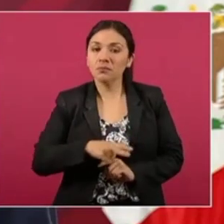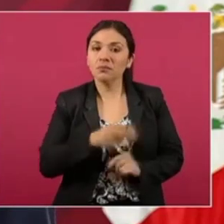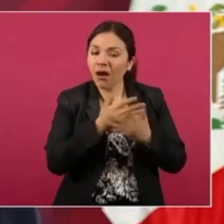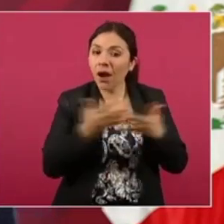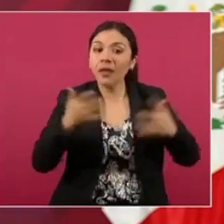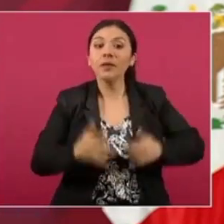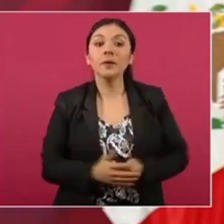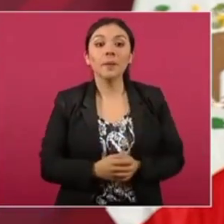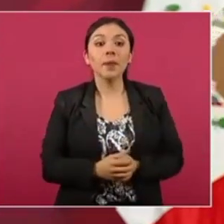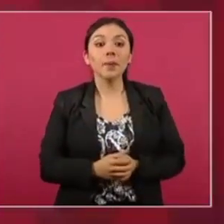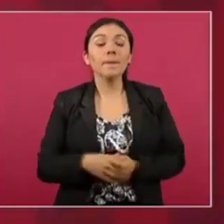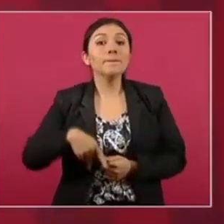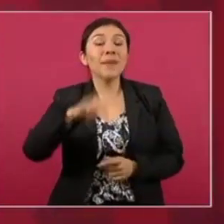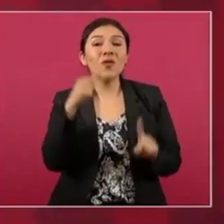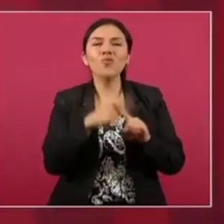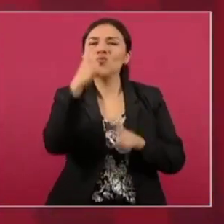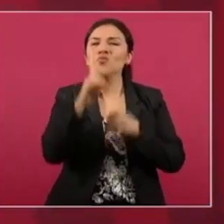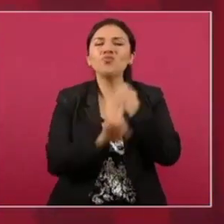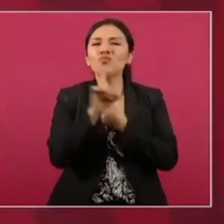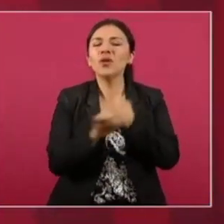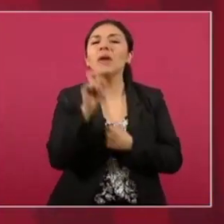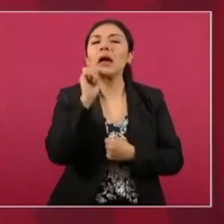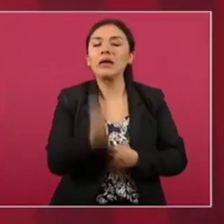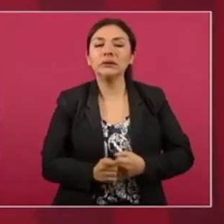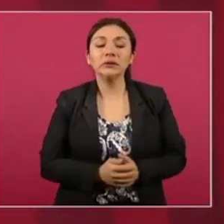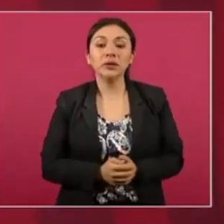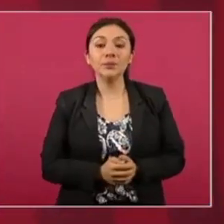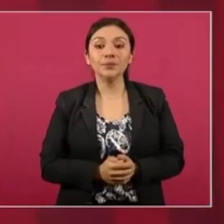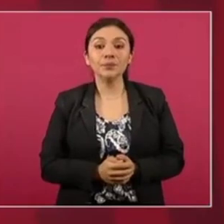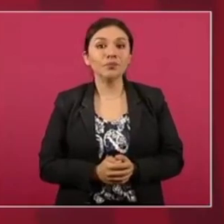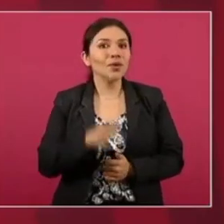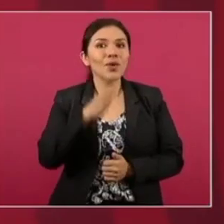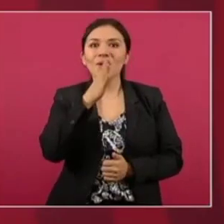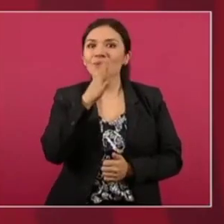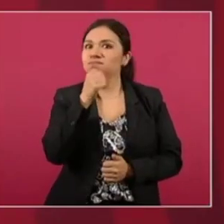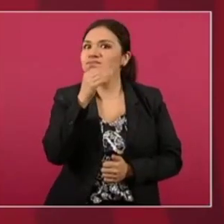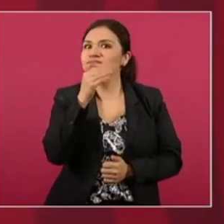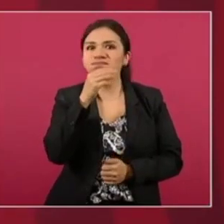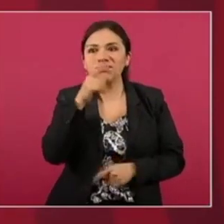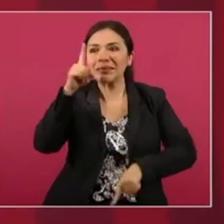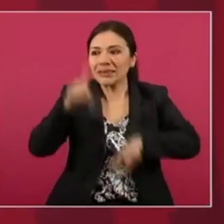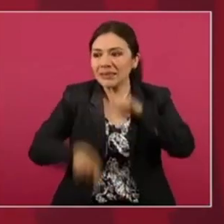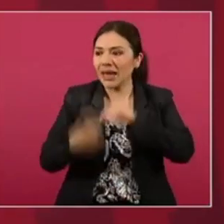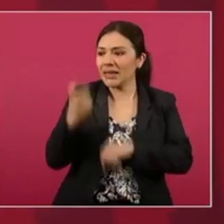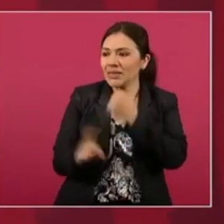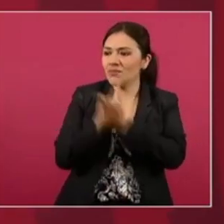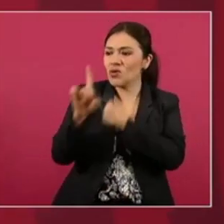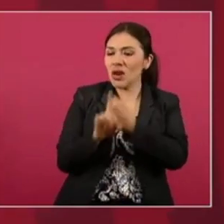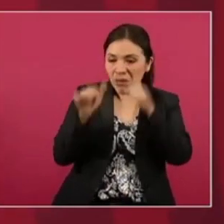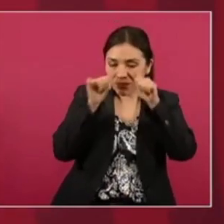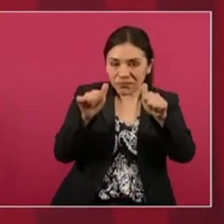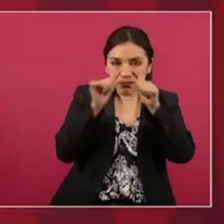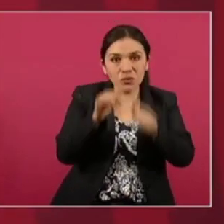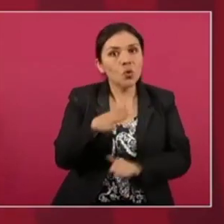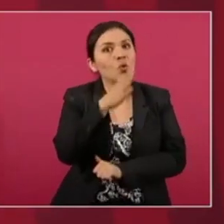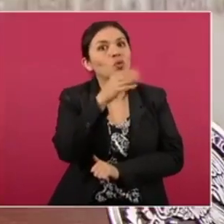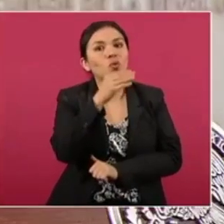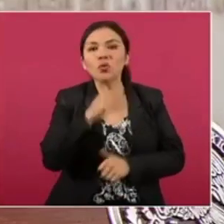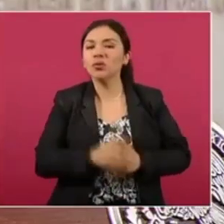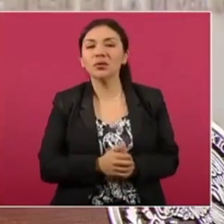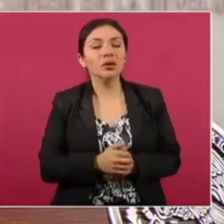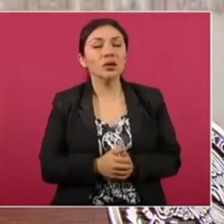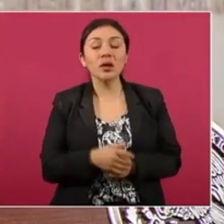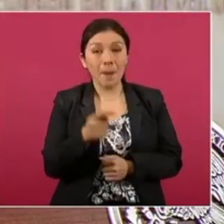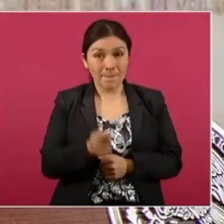es que no pudo resolver esa demanda. Al principio